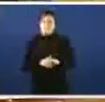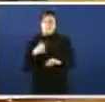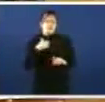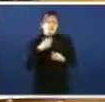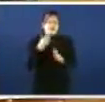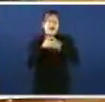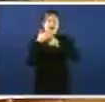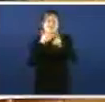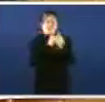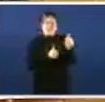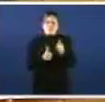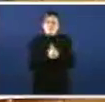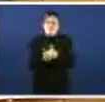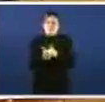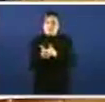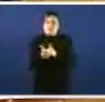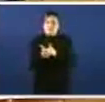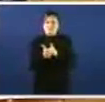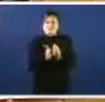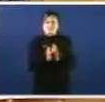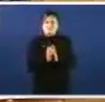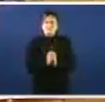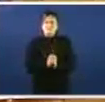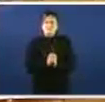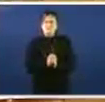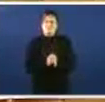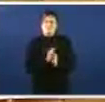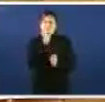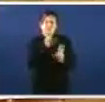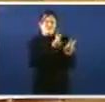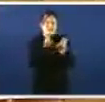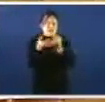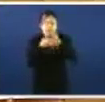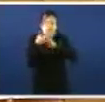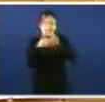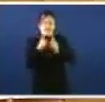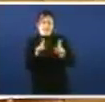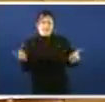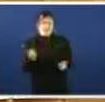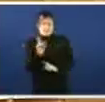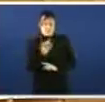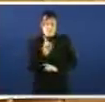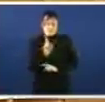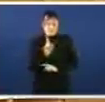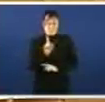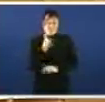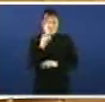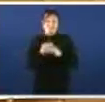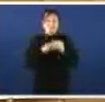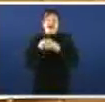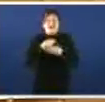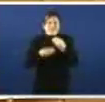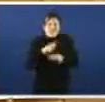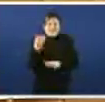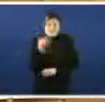preferentes etc. porque non se trata de falar moito trata se de actuar a xente